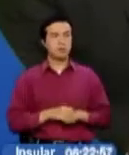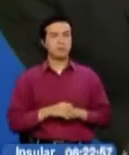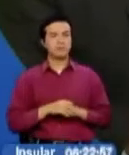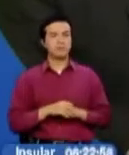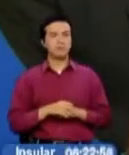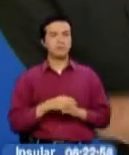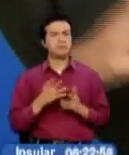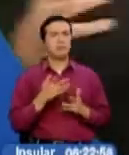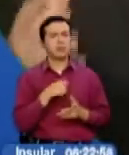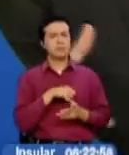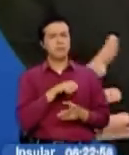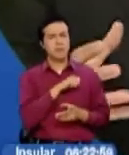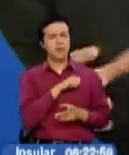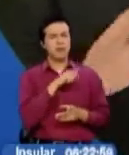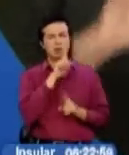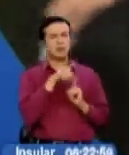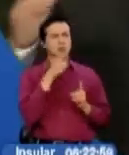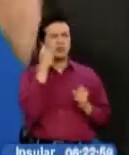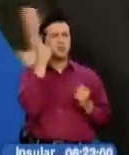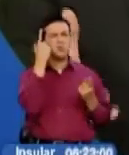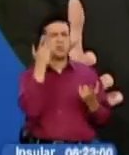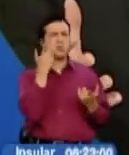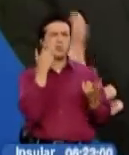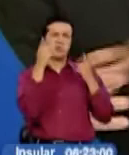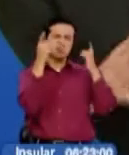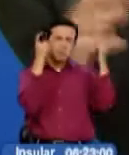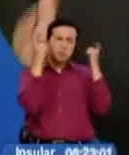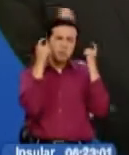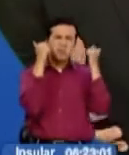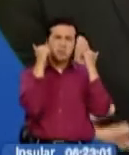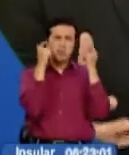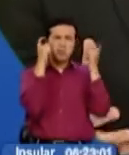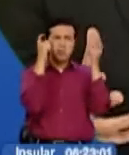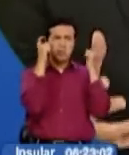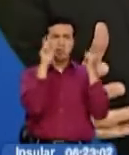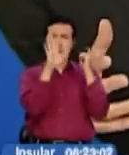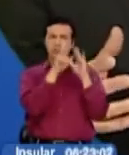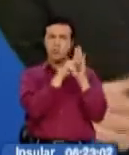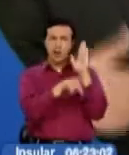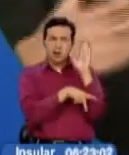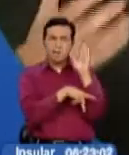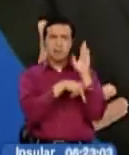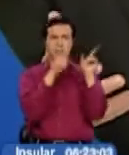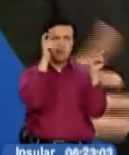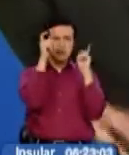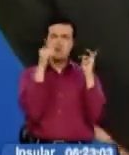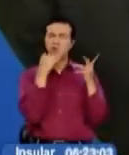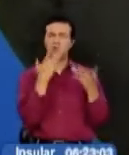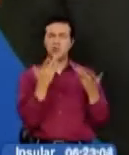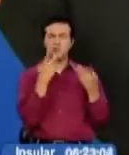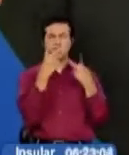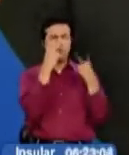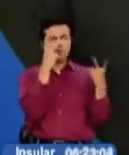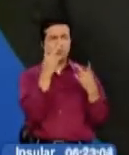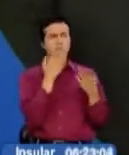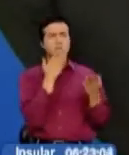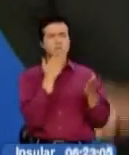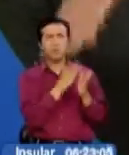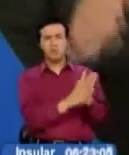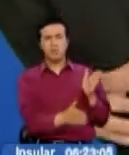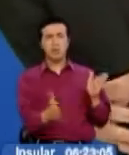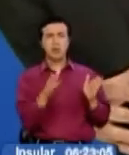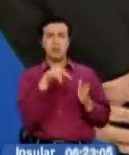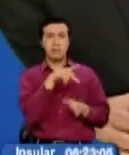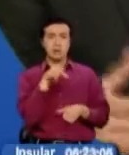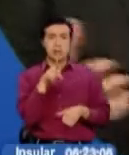España, ¿no? Muchos no entienden esa falta de gobernanza en esta democracia parlamentarista. ¿Qué proyecciones se presentan ahora con este escenario donde